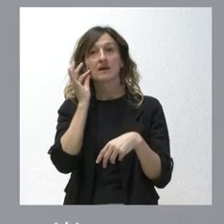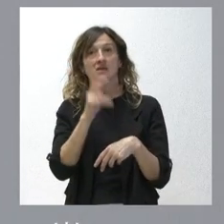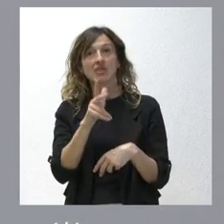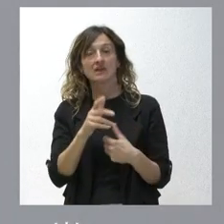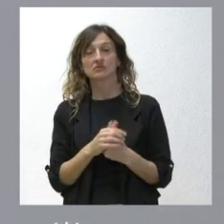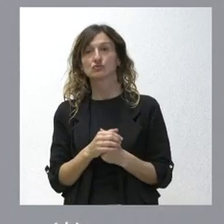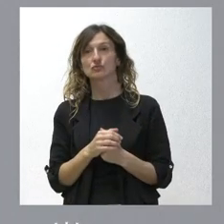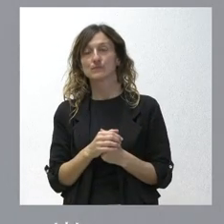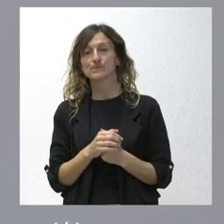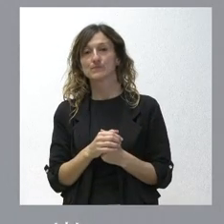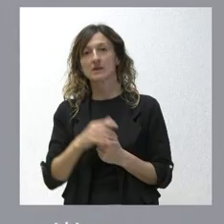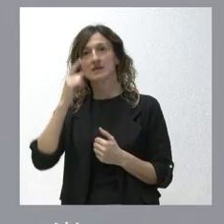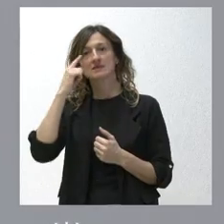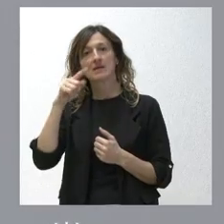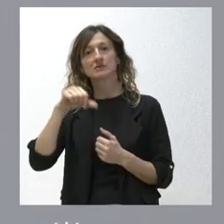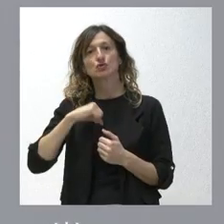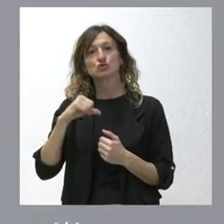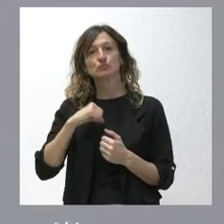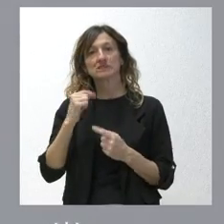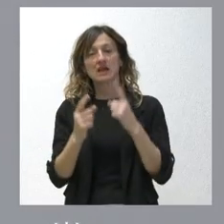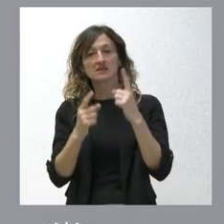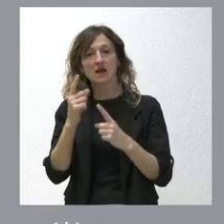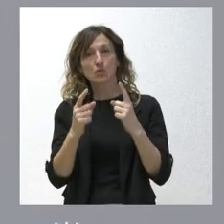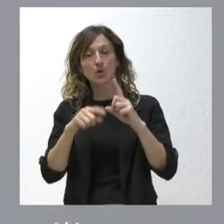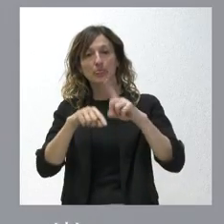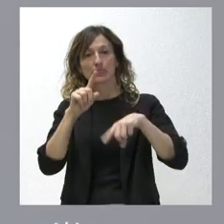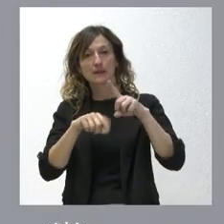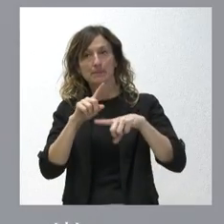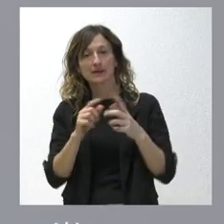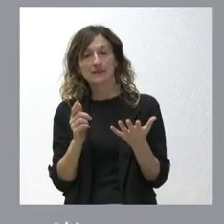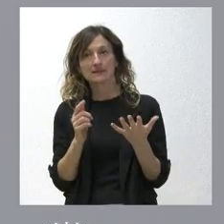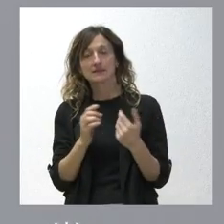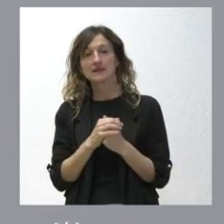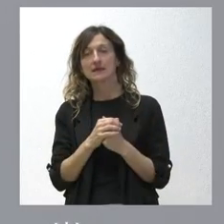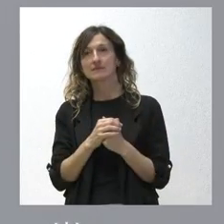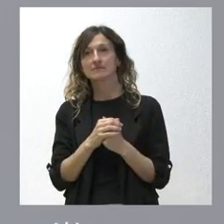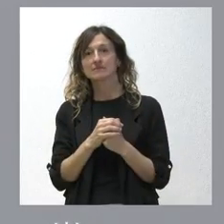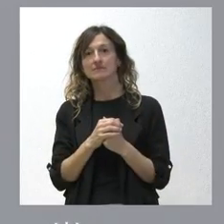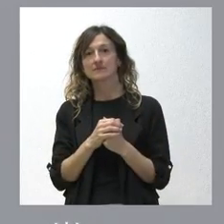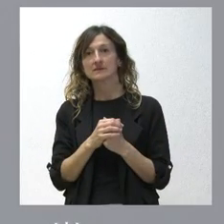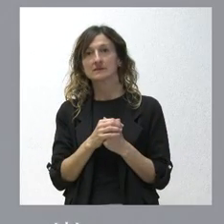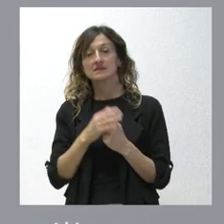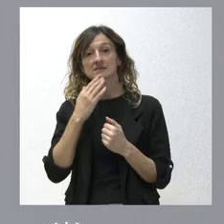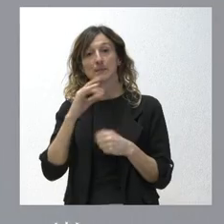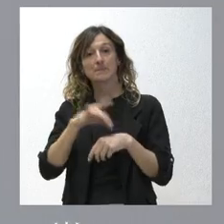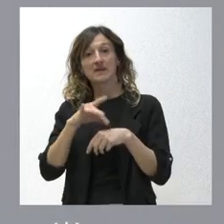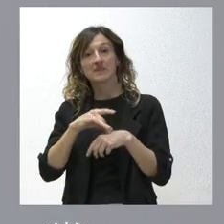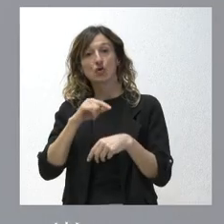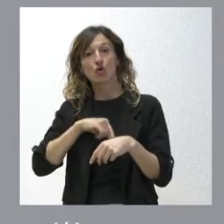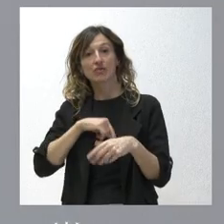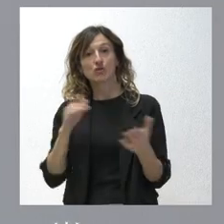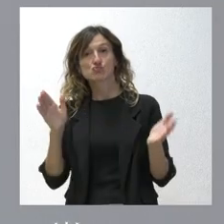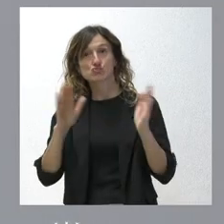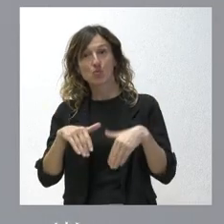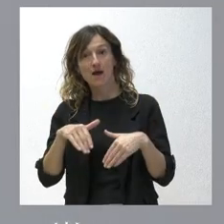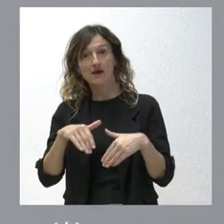que hay un conjunto de hospitales donde, en función de aquellos que no han presentado esta objeción de conciencia, pues se